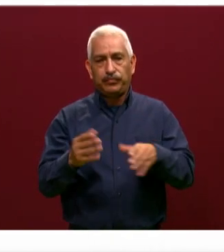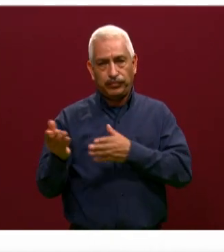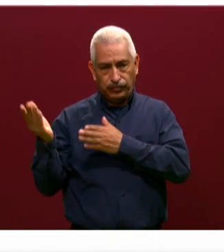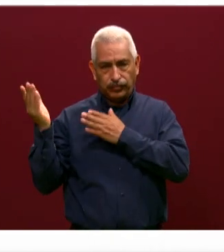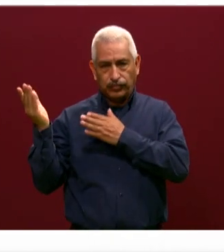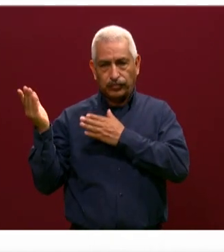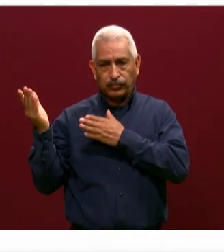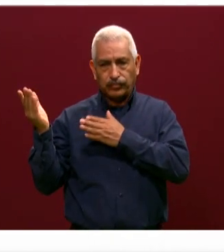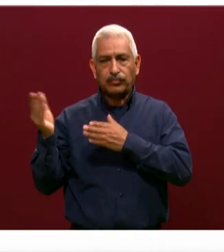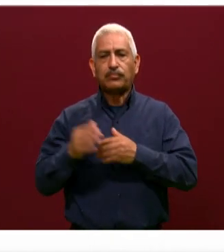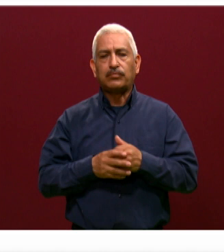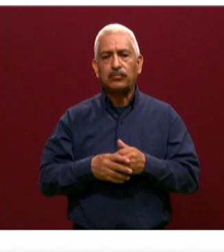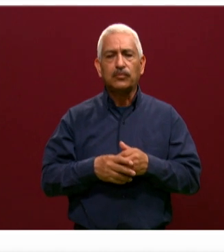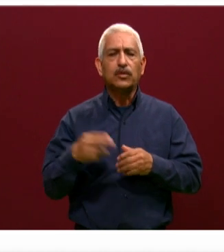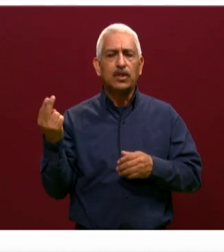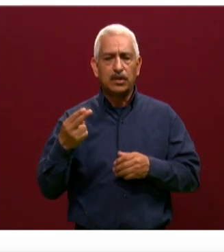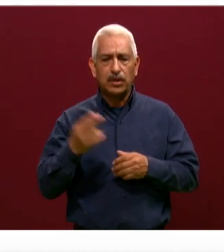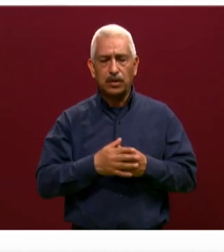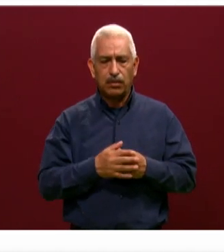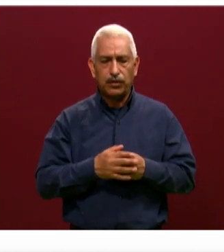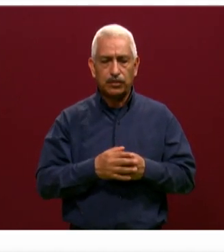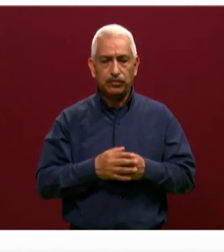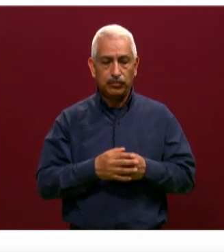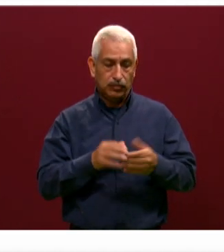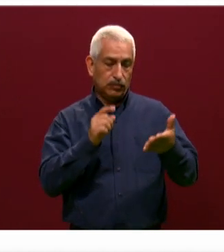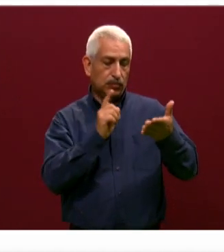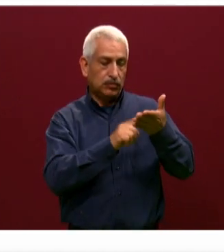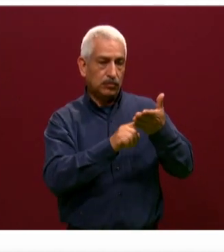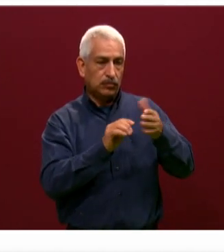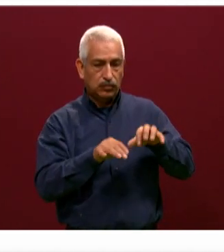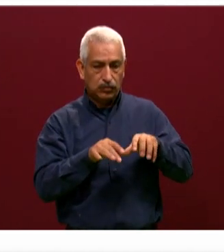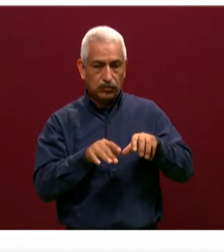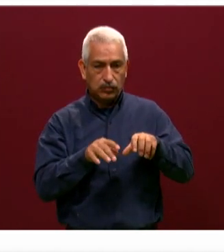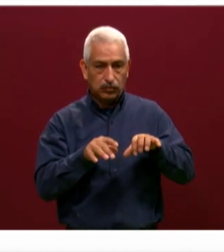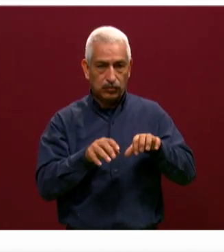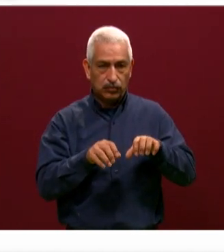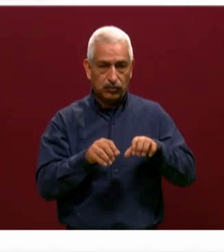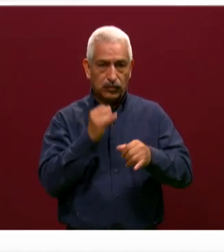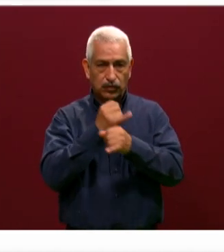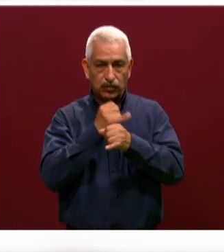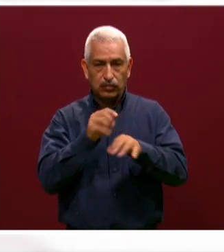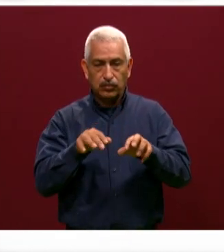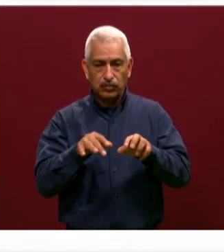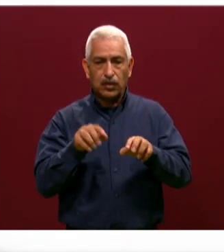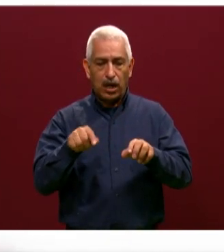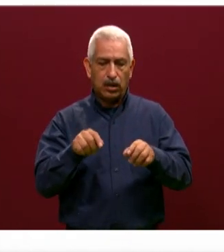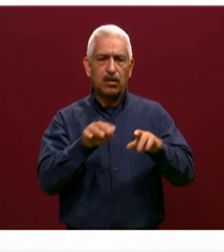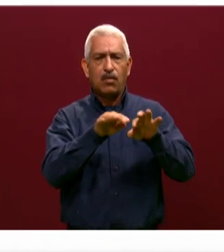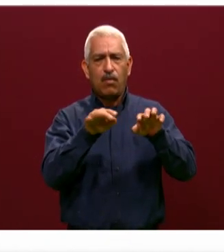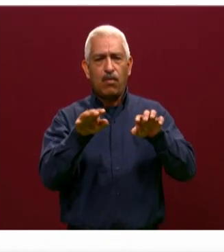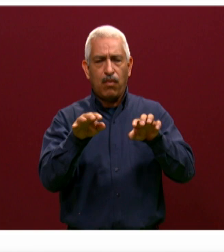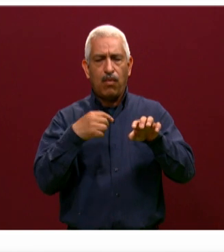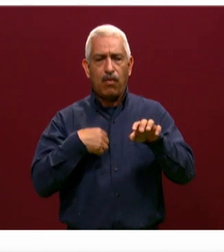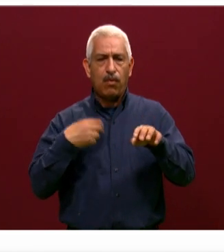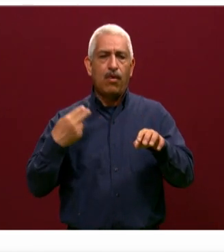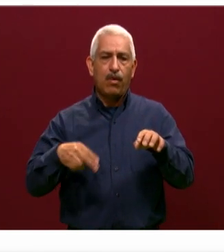maestra, y nos van a dar un preregistro. Preregistro. Preregistro, así es. Ajá. En ese preregistro, ¿qué tenemos que hacer?